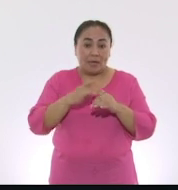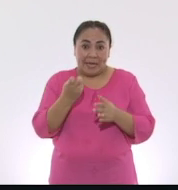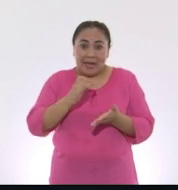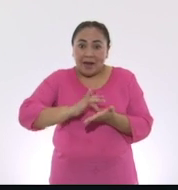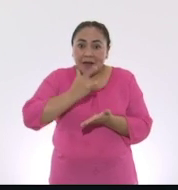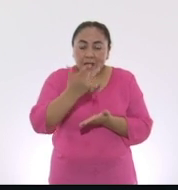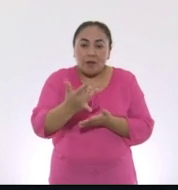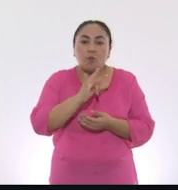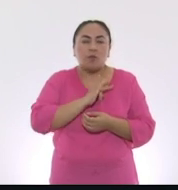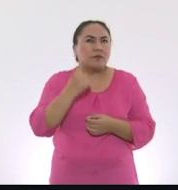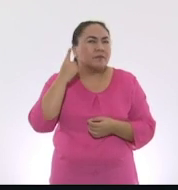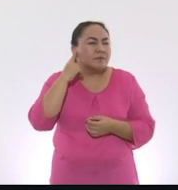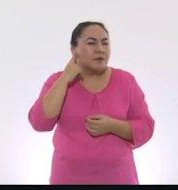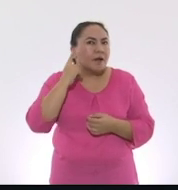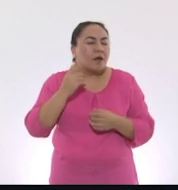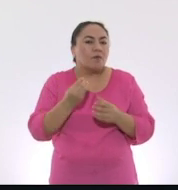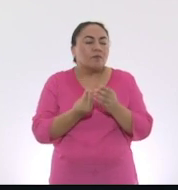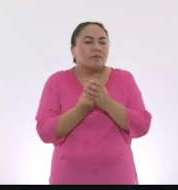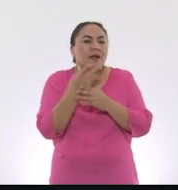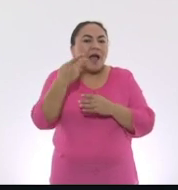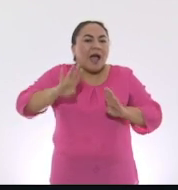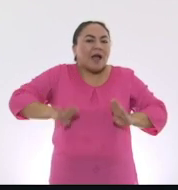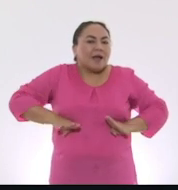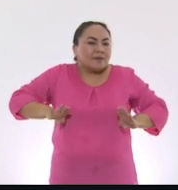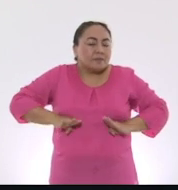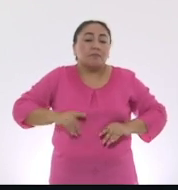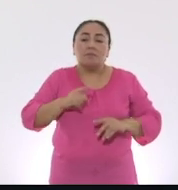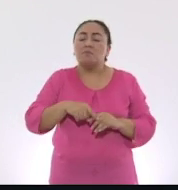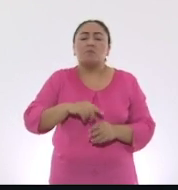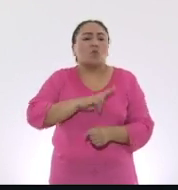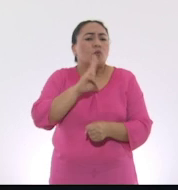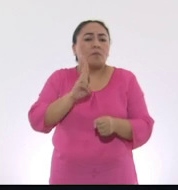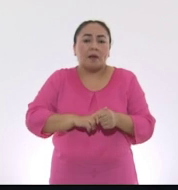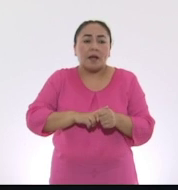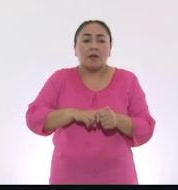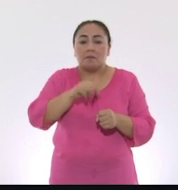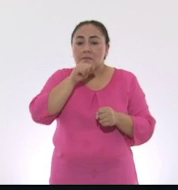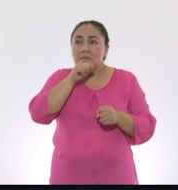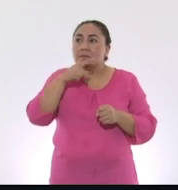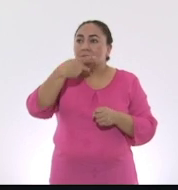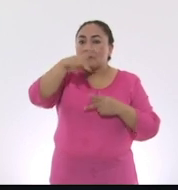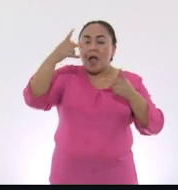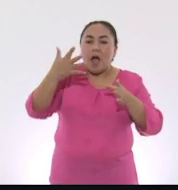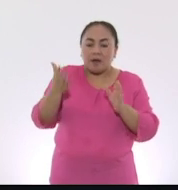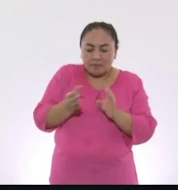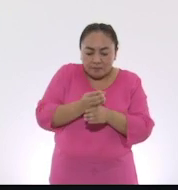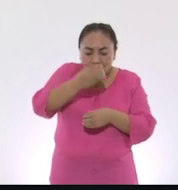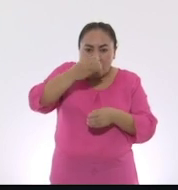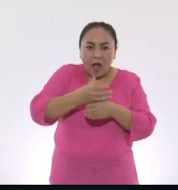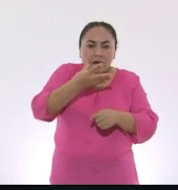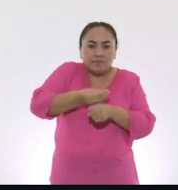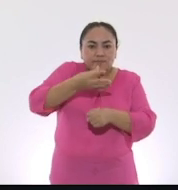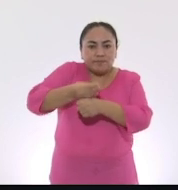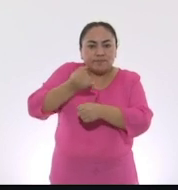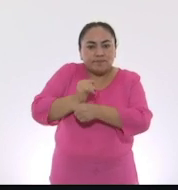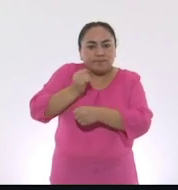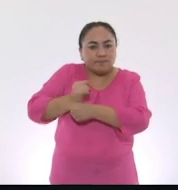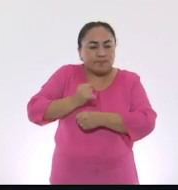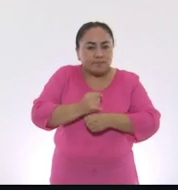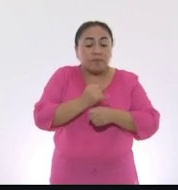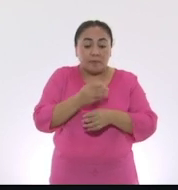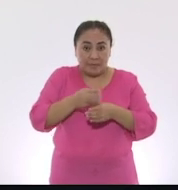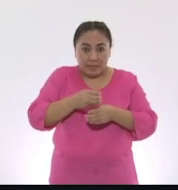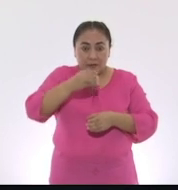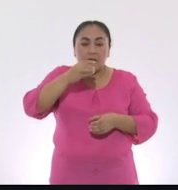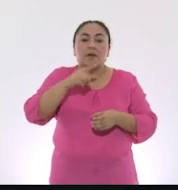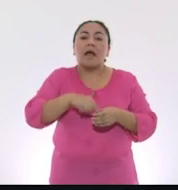define el tipo de sonido que va a salir del Fagot. Es muy común que cada Fagotista construya sus propias cañas. Esto además le da